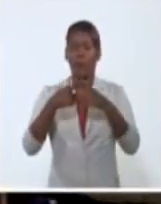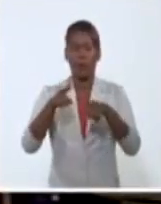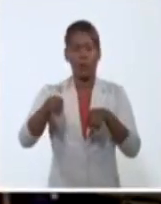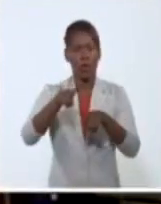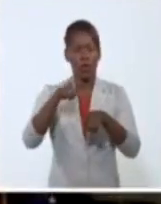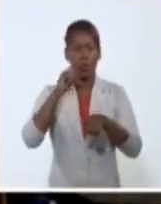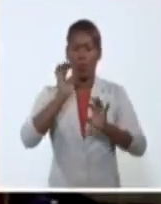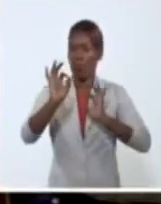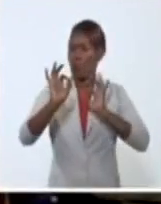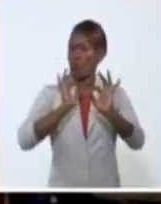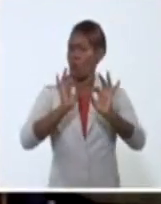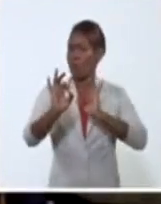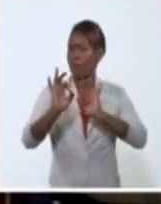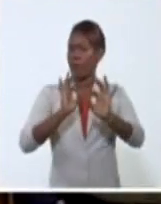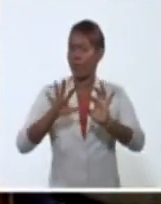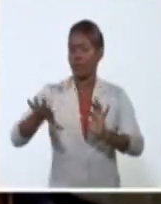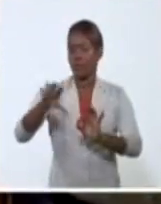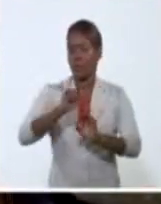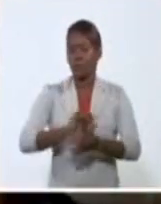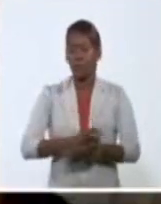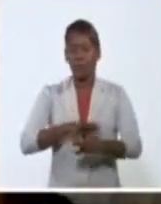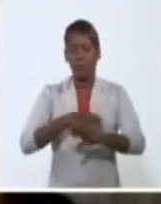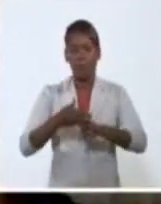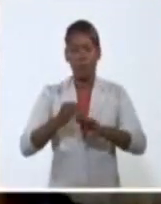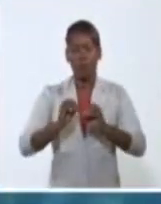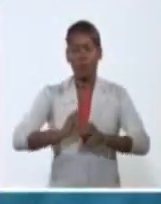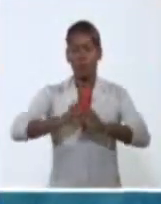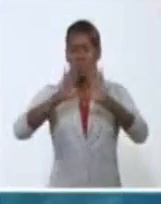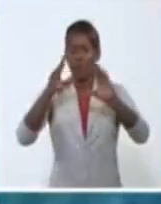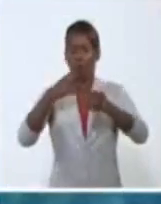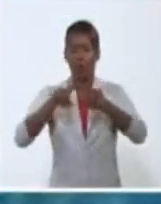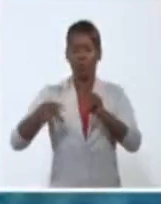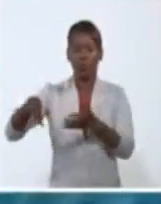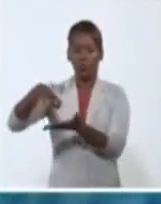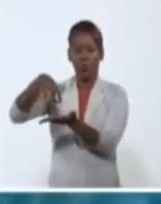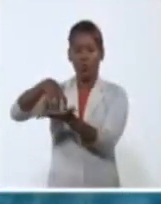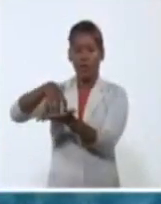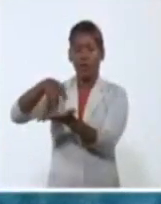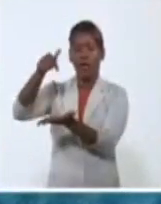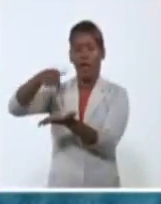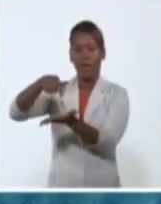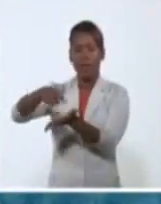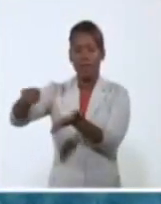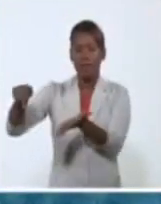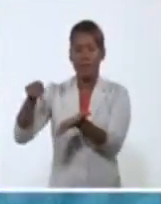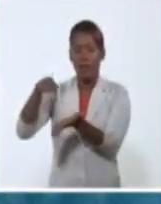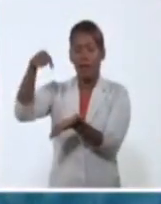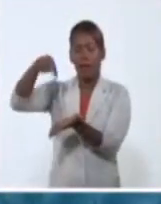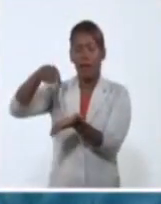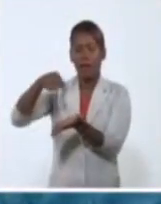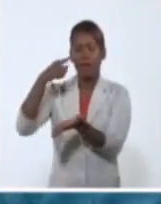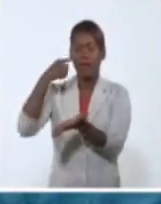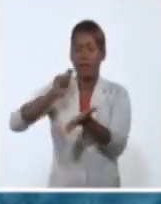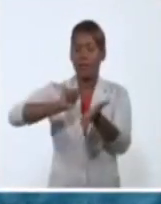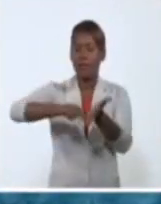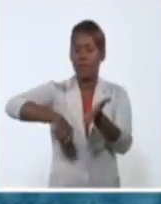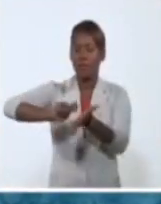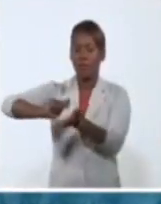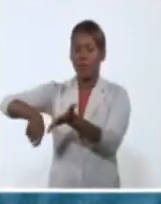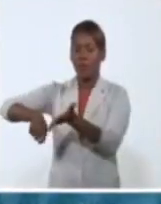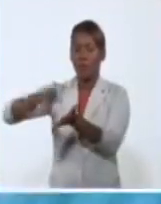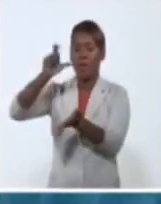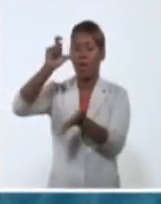mañana, el Salón Adolfo Luque, de aquí del estadio latinoamericano, fue testigo de la firma de contratos